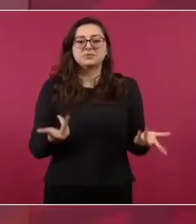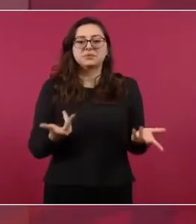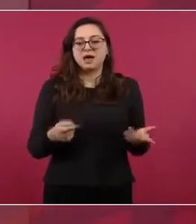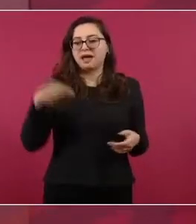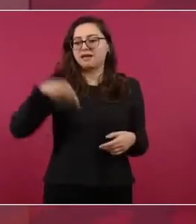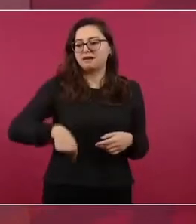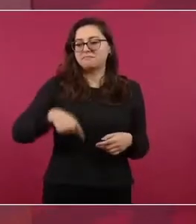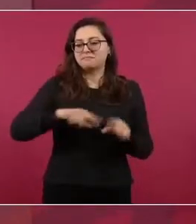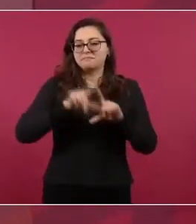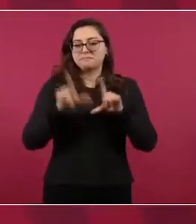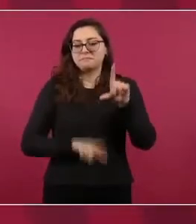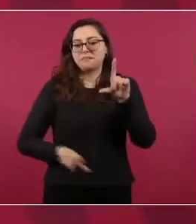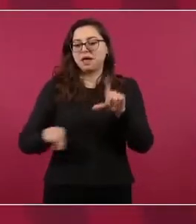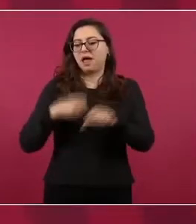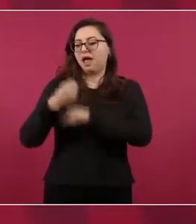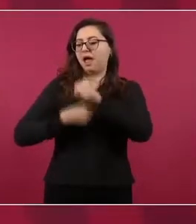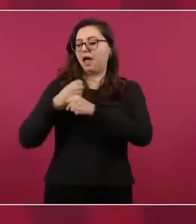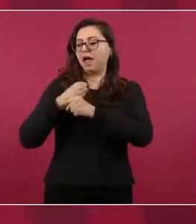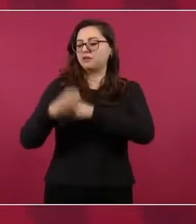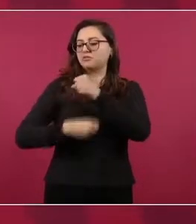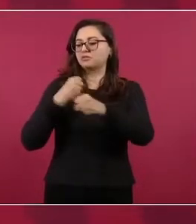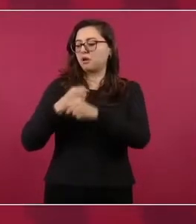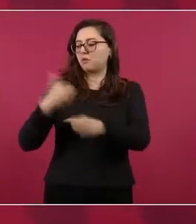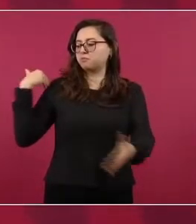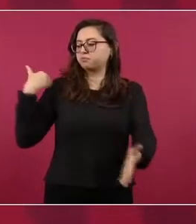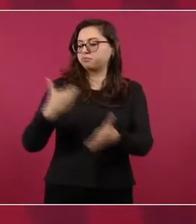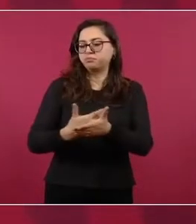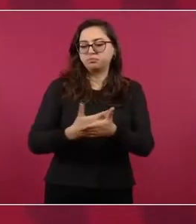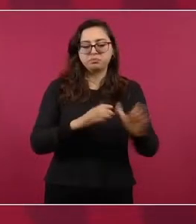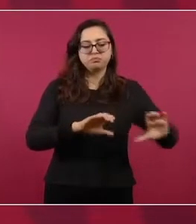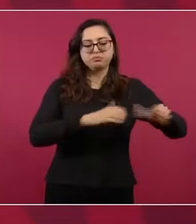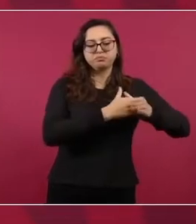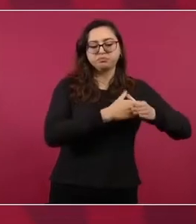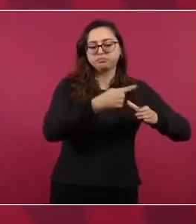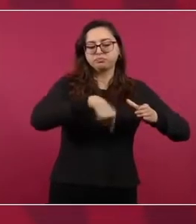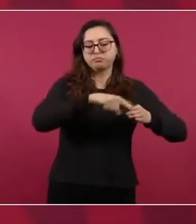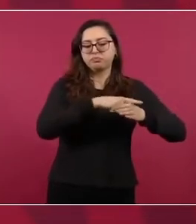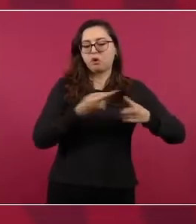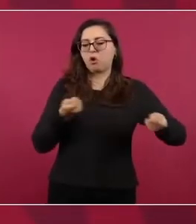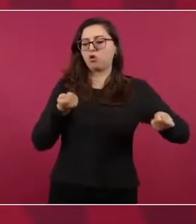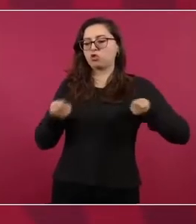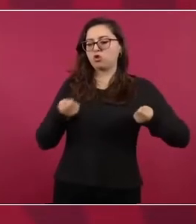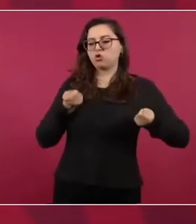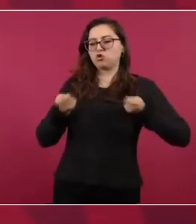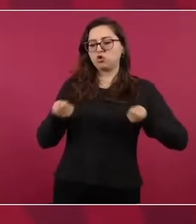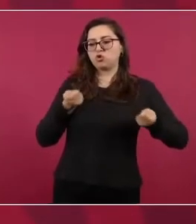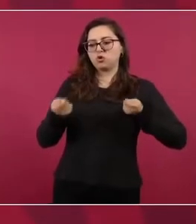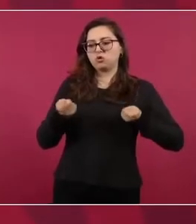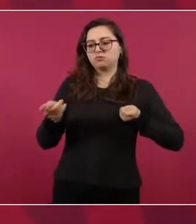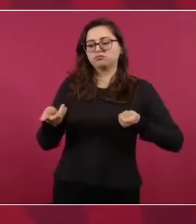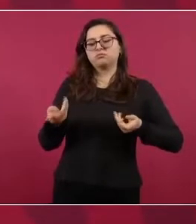gobernaba una minoría para su beneficio,